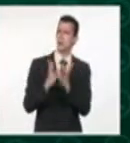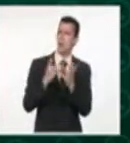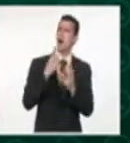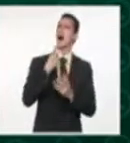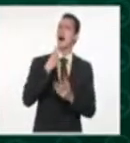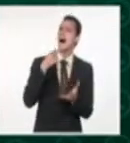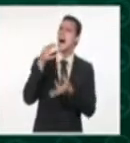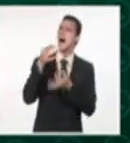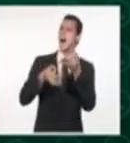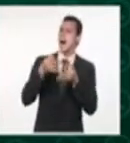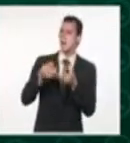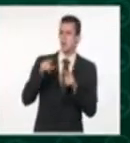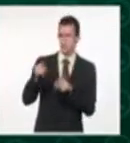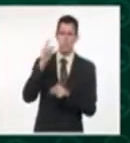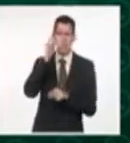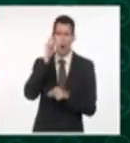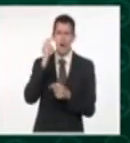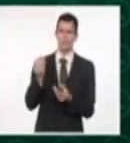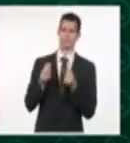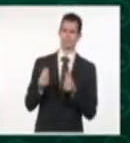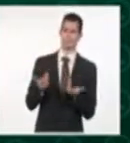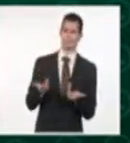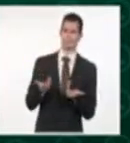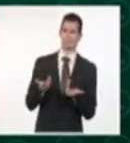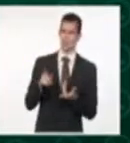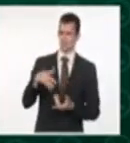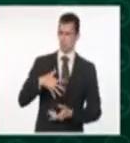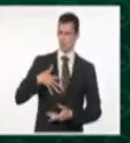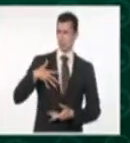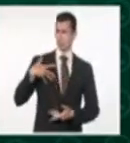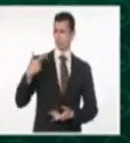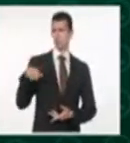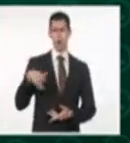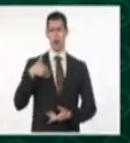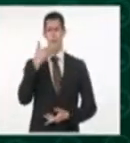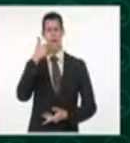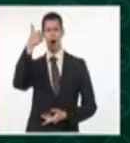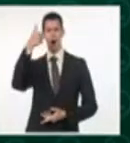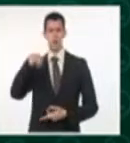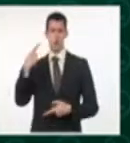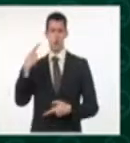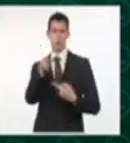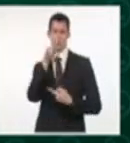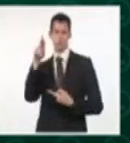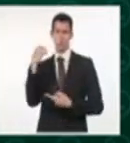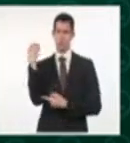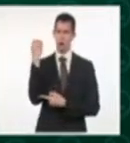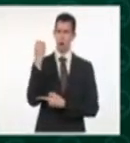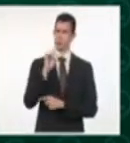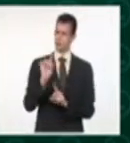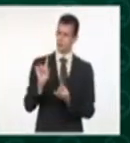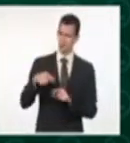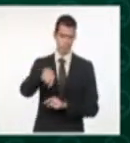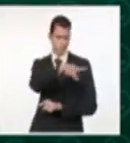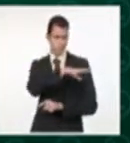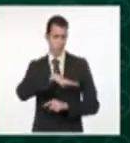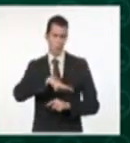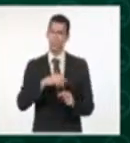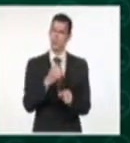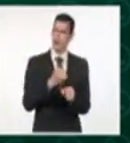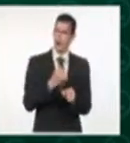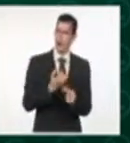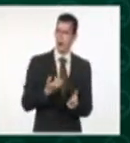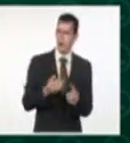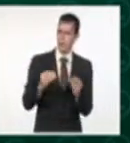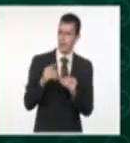punticos sobre la CIA. Por favor, que deje el ego, todo el mundo está trabajando y eso de decir hay que hablar de los otros, es así como que